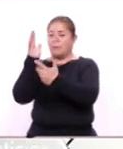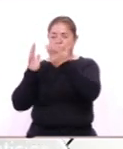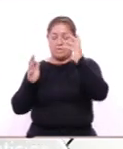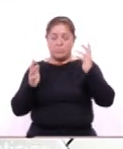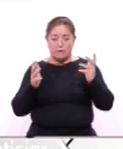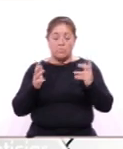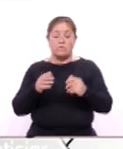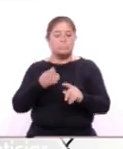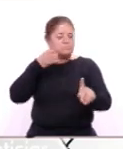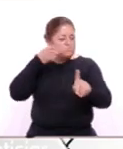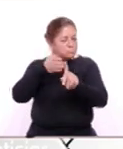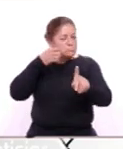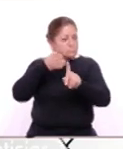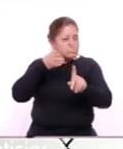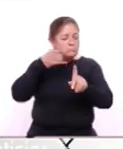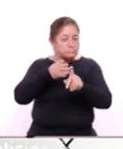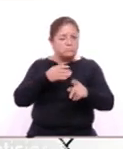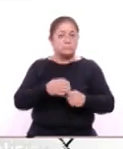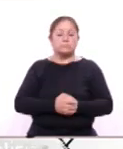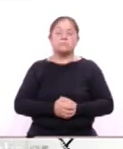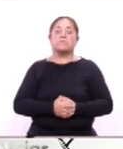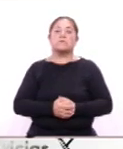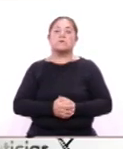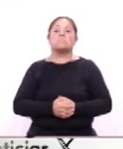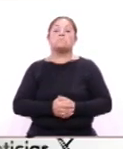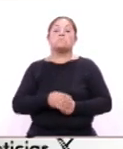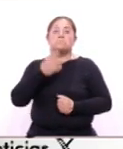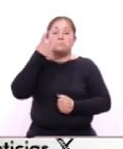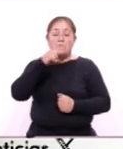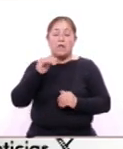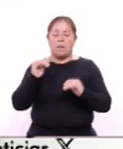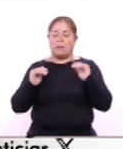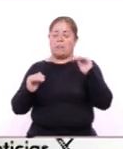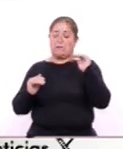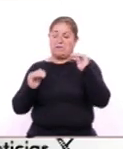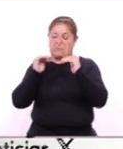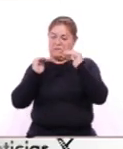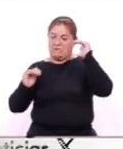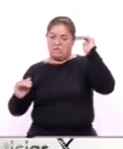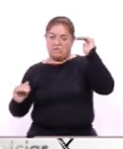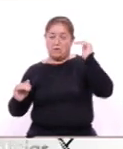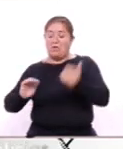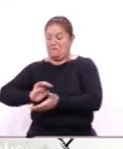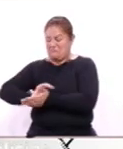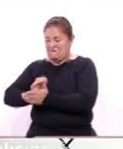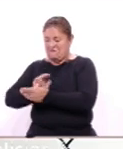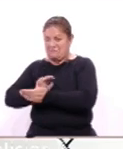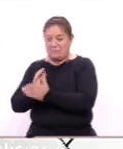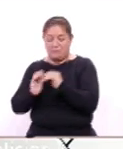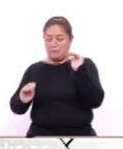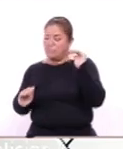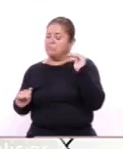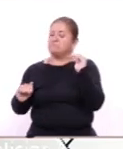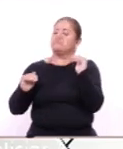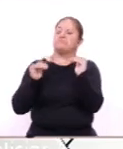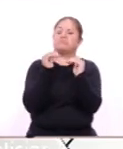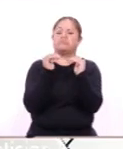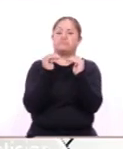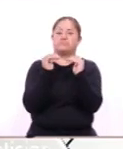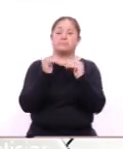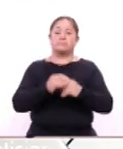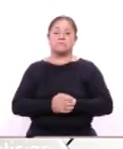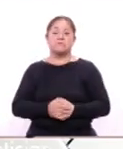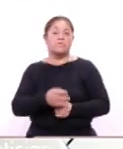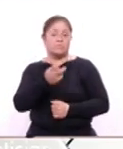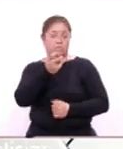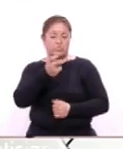con énfasis en la reducción de brechas de desigualdad y discriminación en las poblaciones por